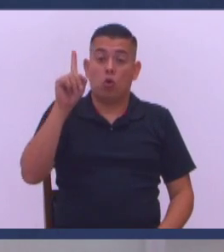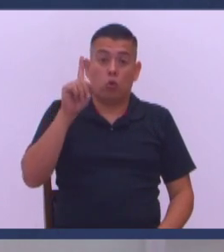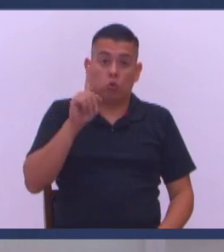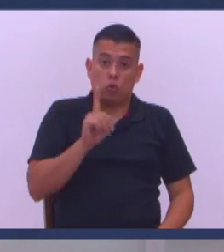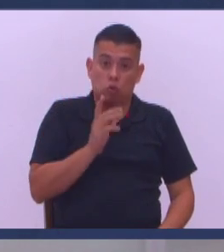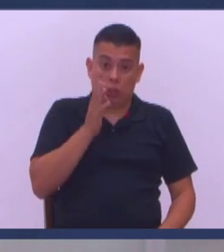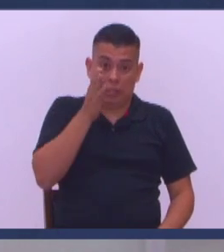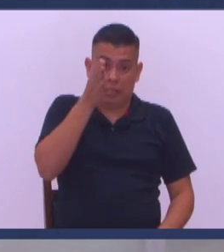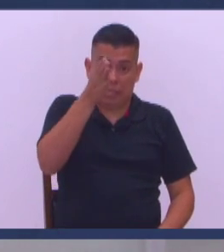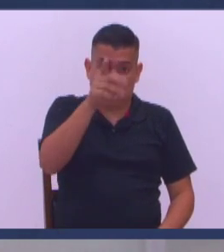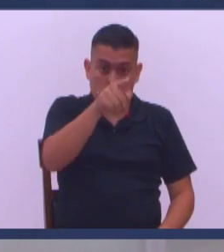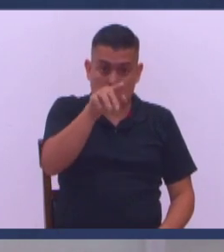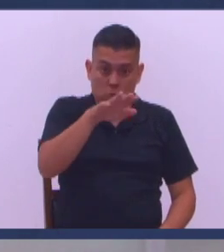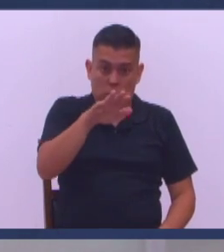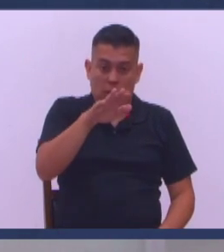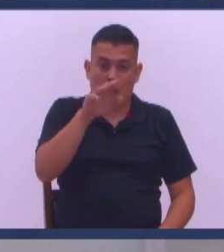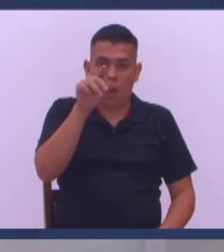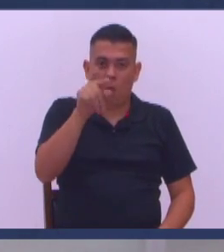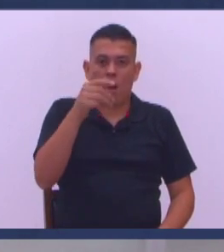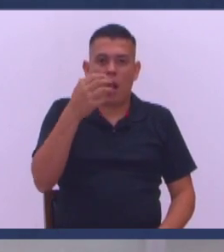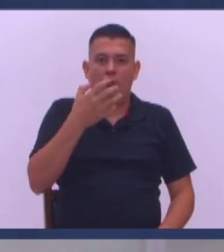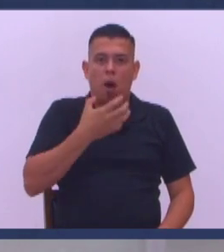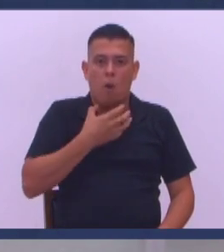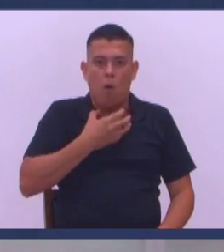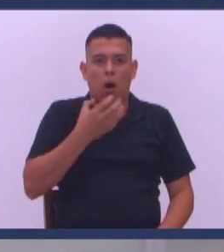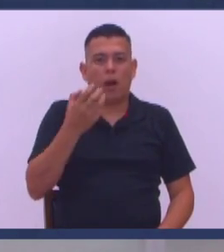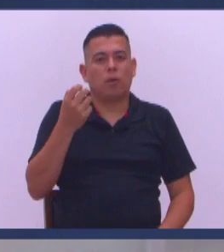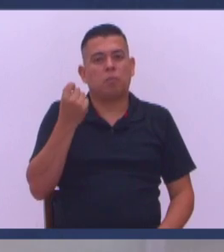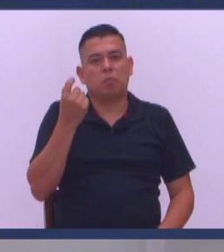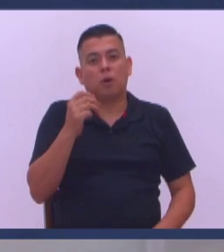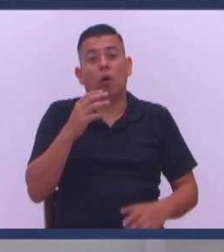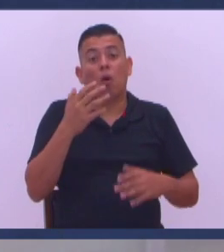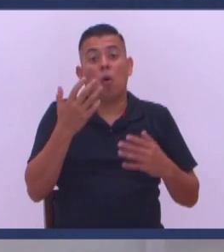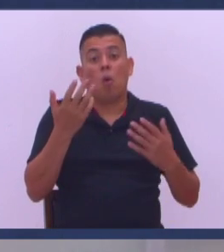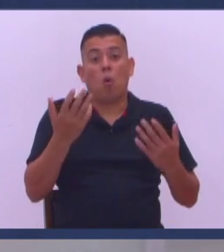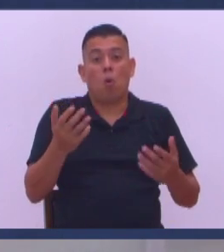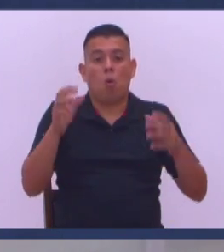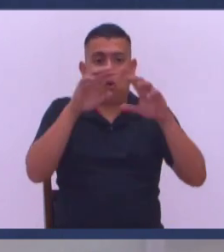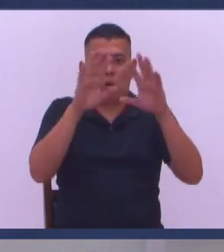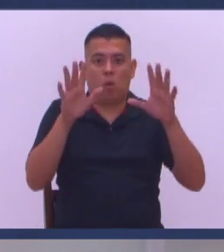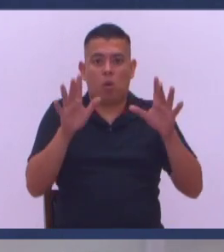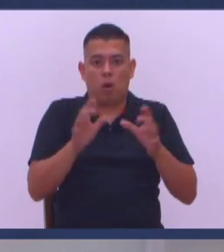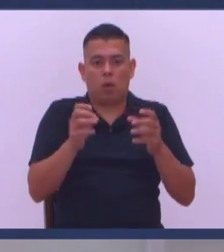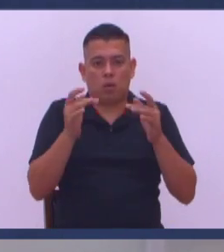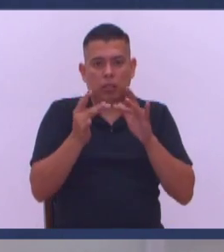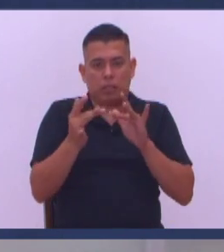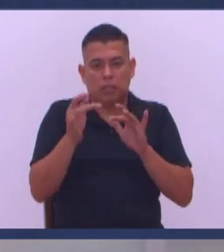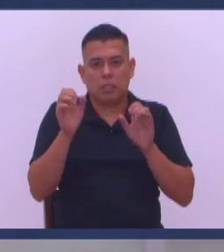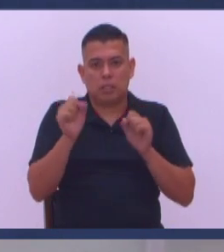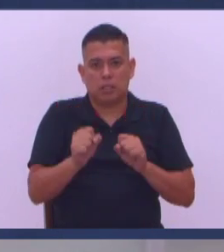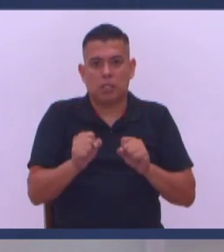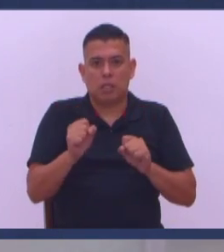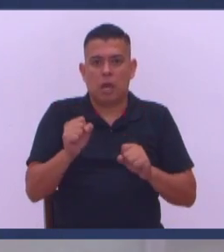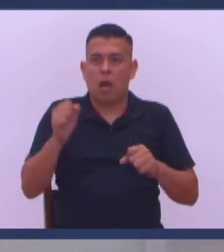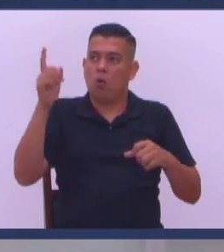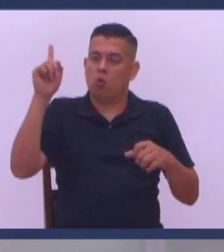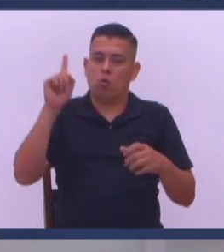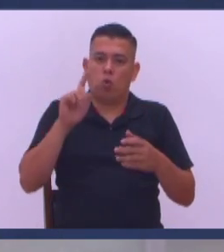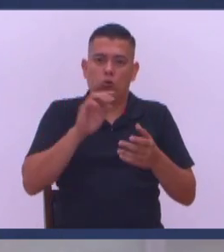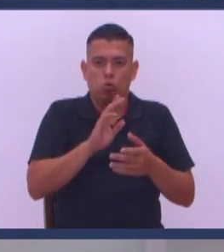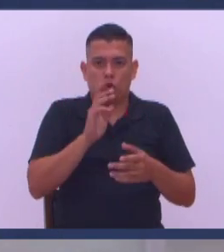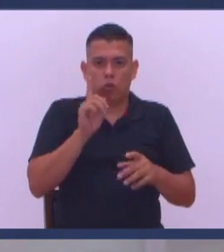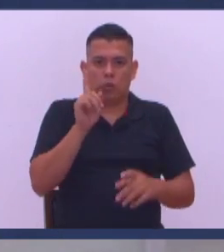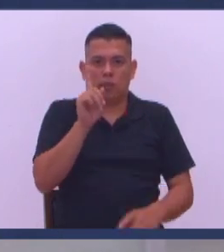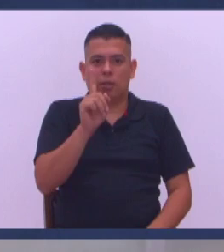Dios nos lava a domicilio Y hoy va a ser difícil Que me entienda Porque estamos en la plataforma De la iglesia del aire Y cuando digo Dios nos lava a